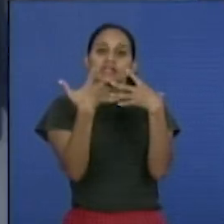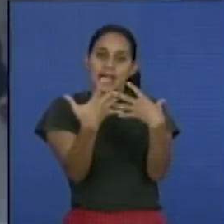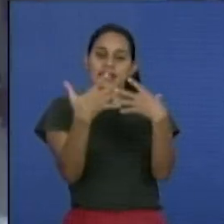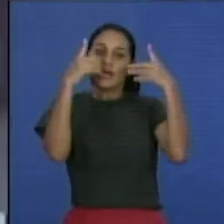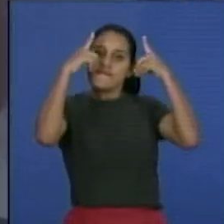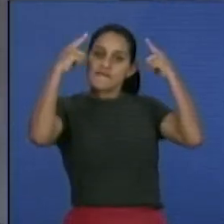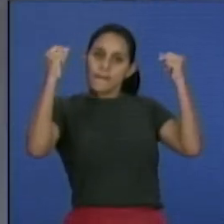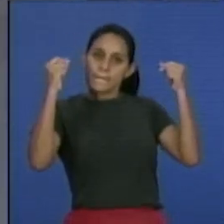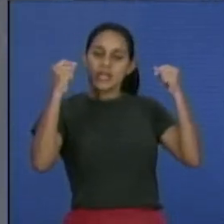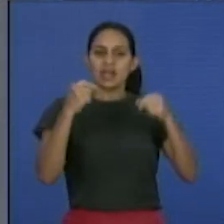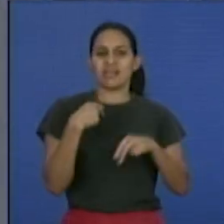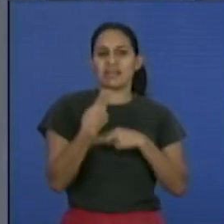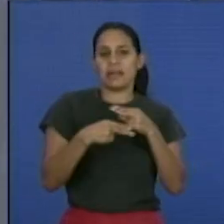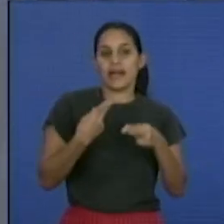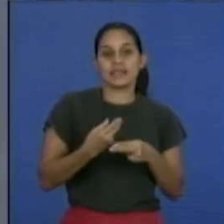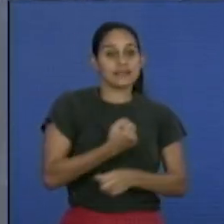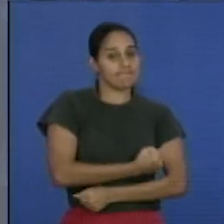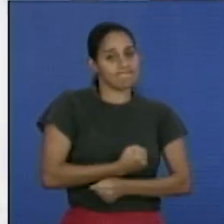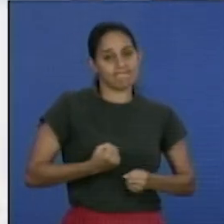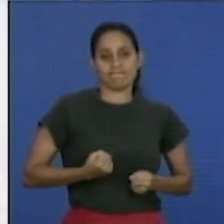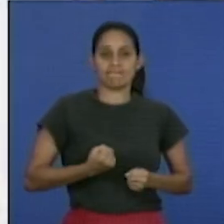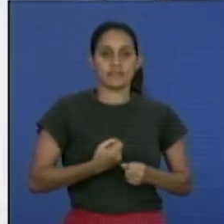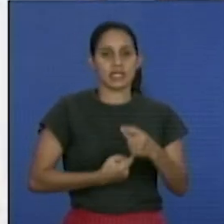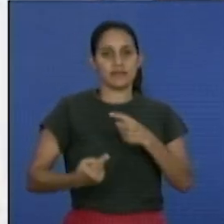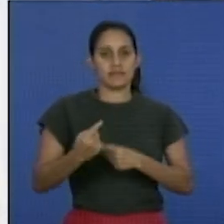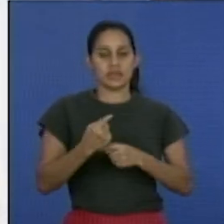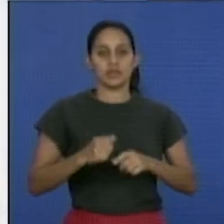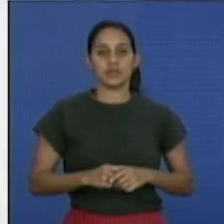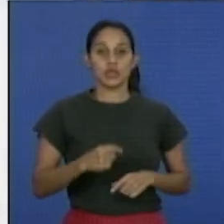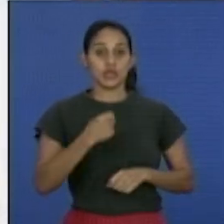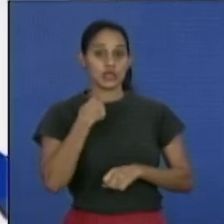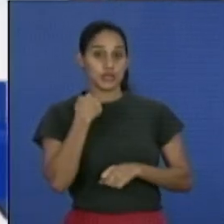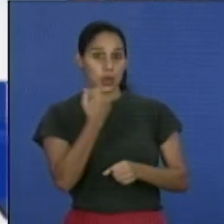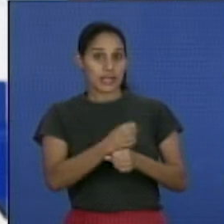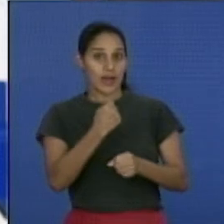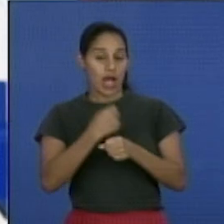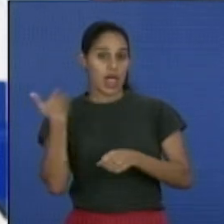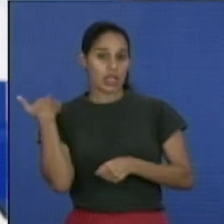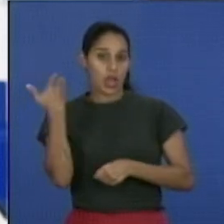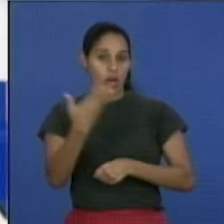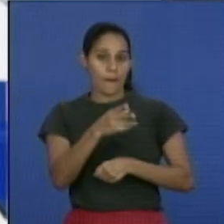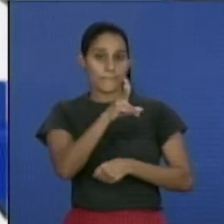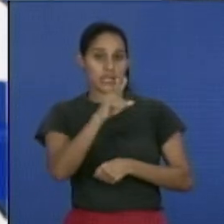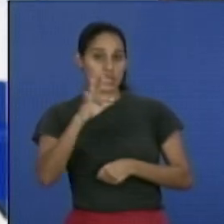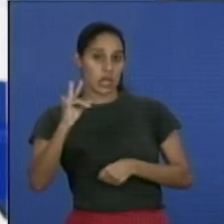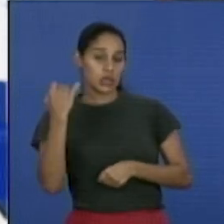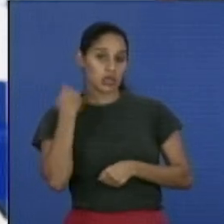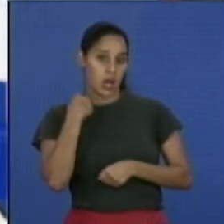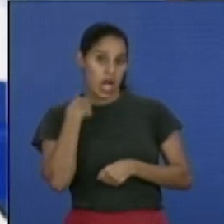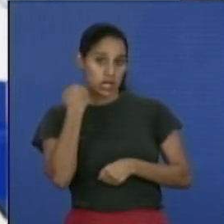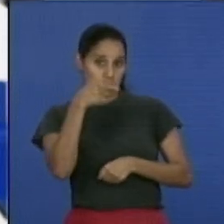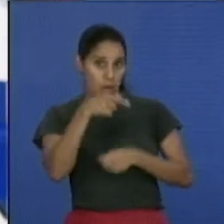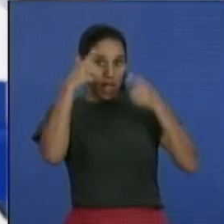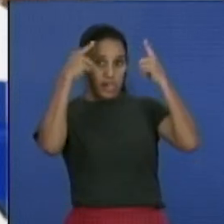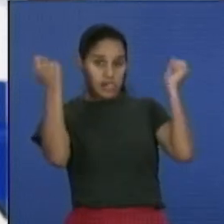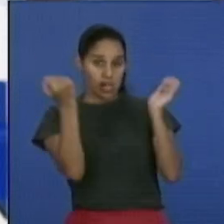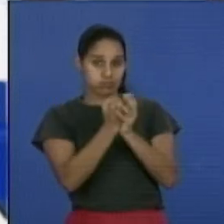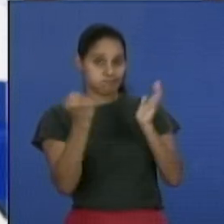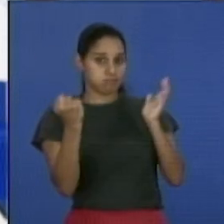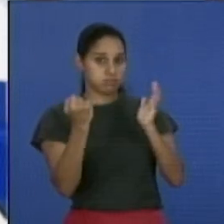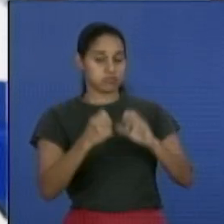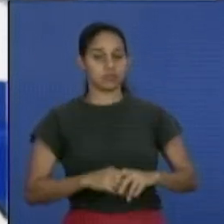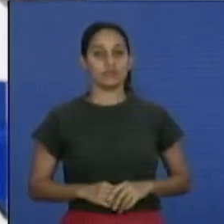enfermera radica en el sacrificio. Llevo 28 años en la profesión de graduada